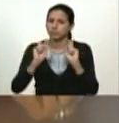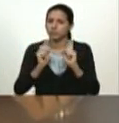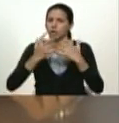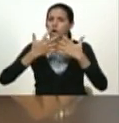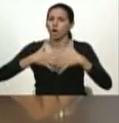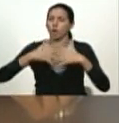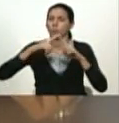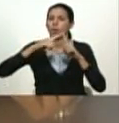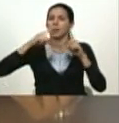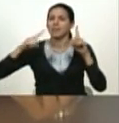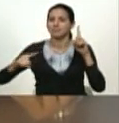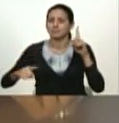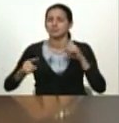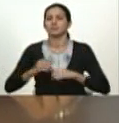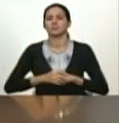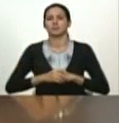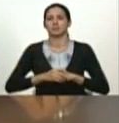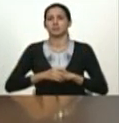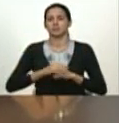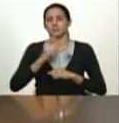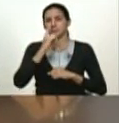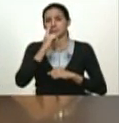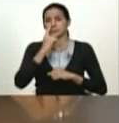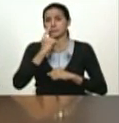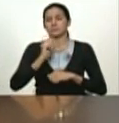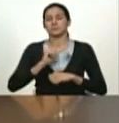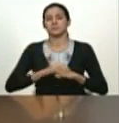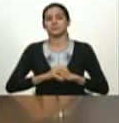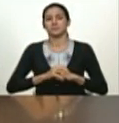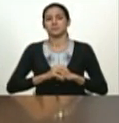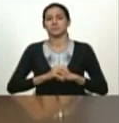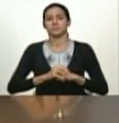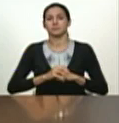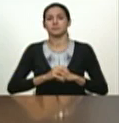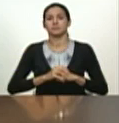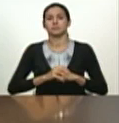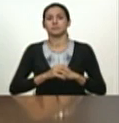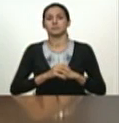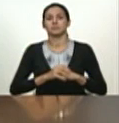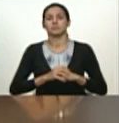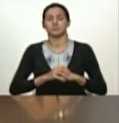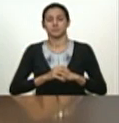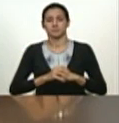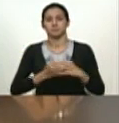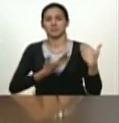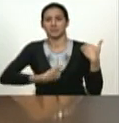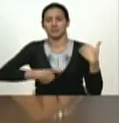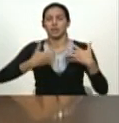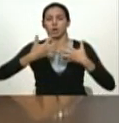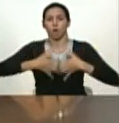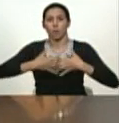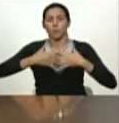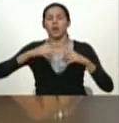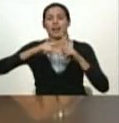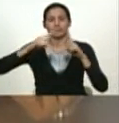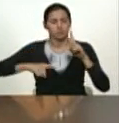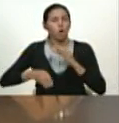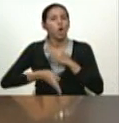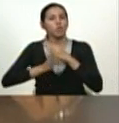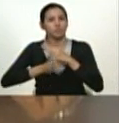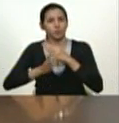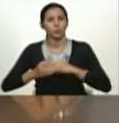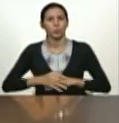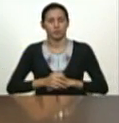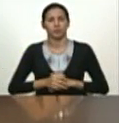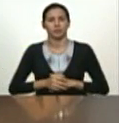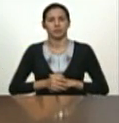estoy ratificando como presidente de la corporación eléctrica que mantener despierto y inmovilizado a los trabajadores